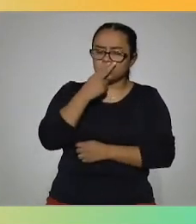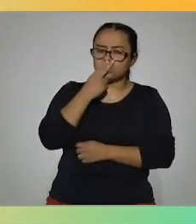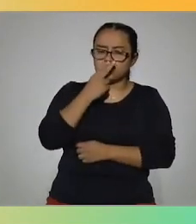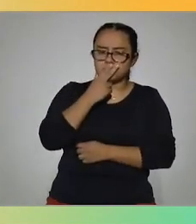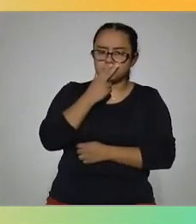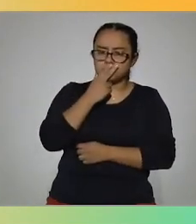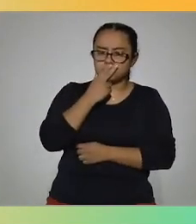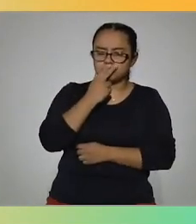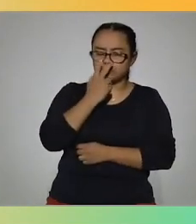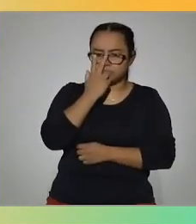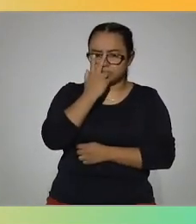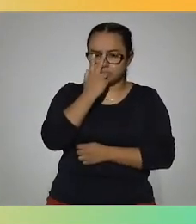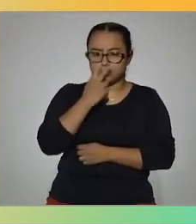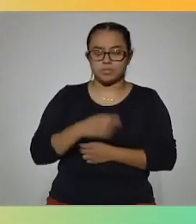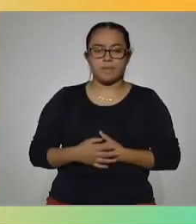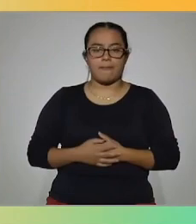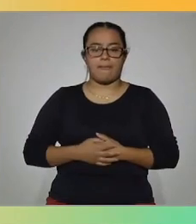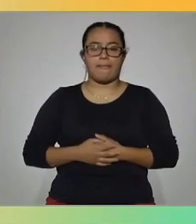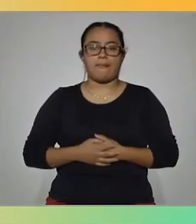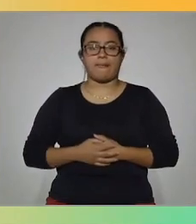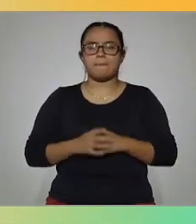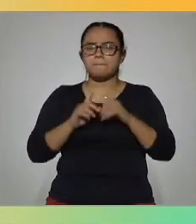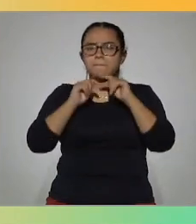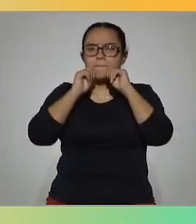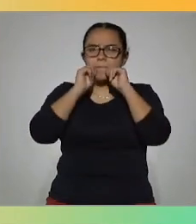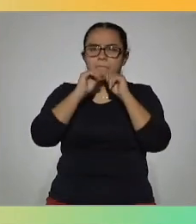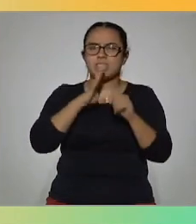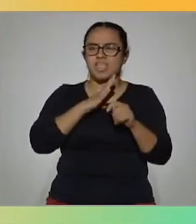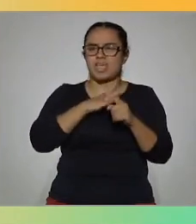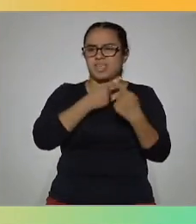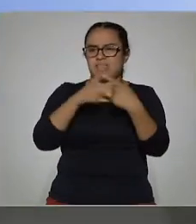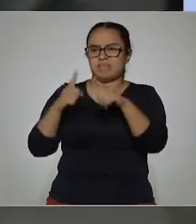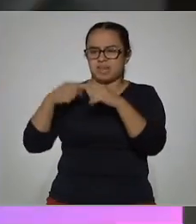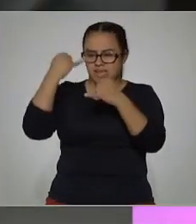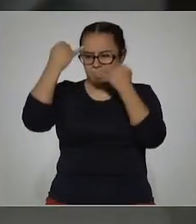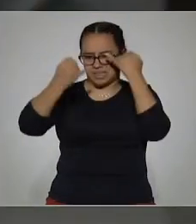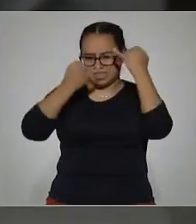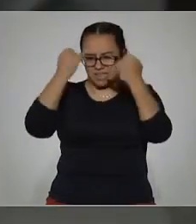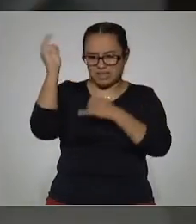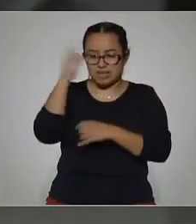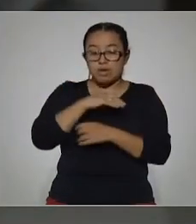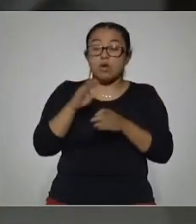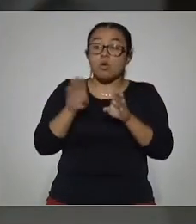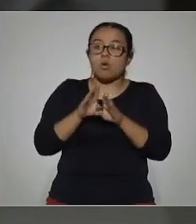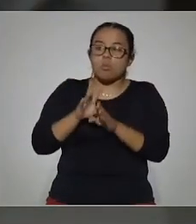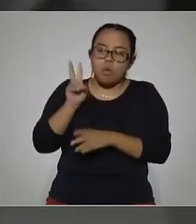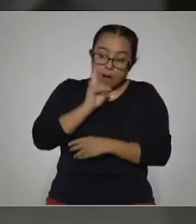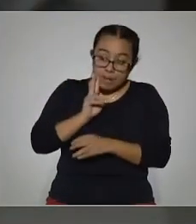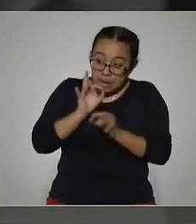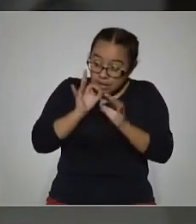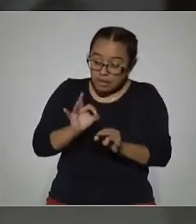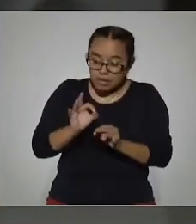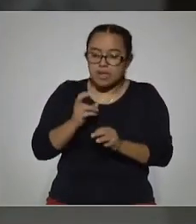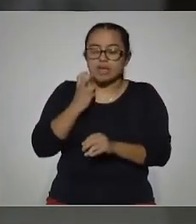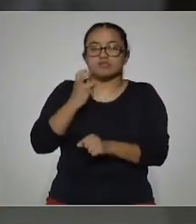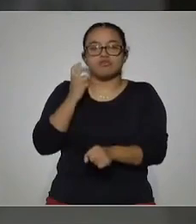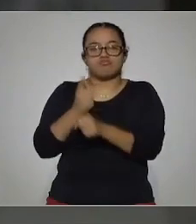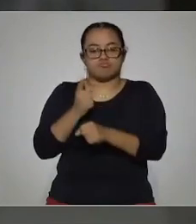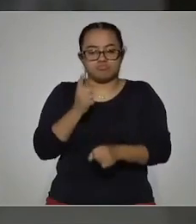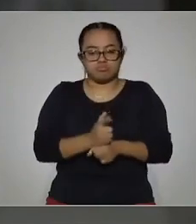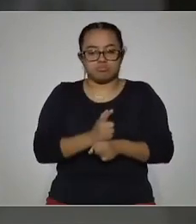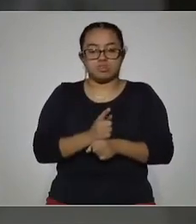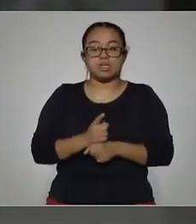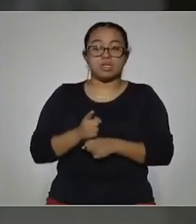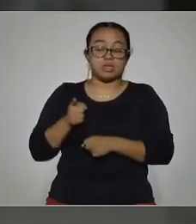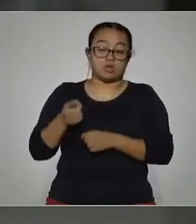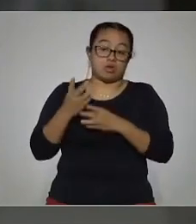y a pesar de que hay varios mitos, no hay nada como probarlo realmente y darte cuenta que si lleva